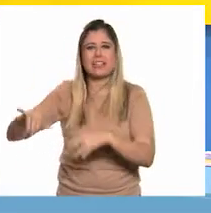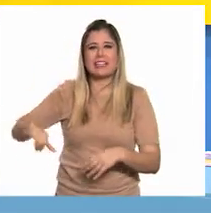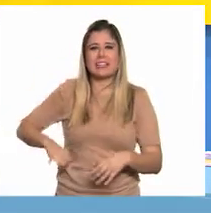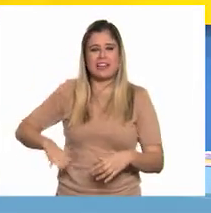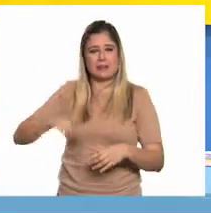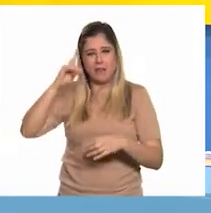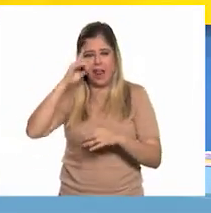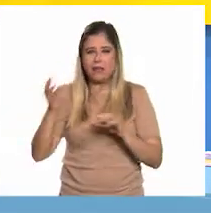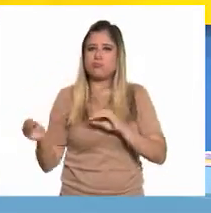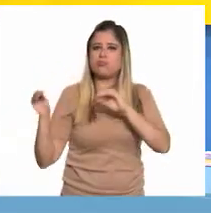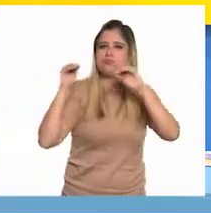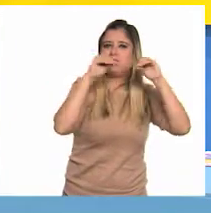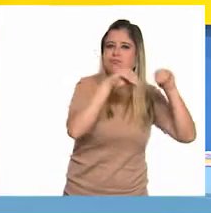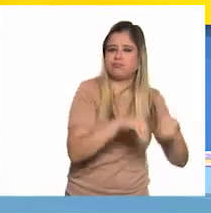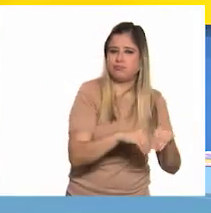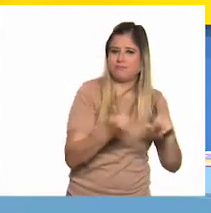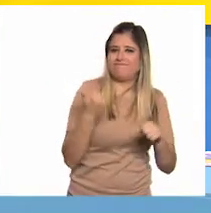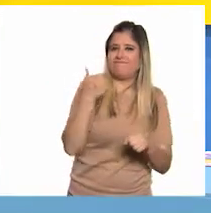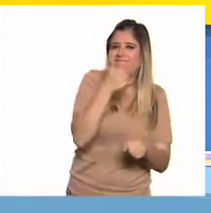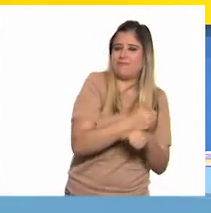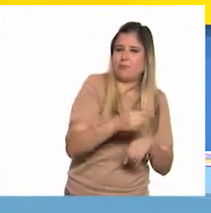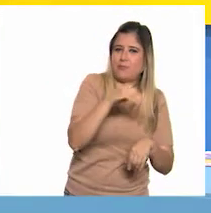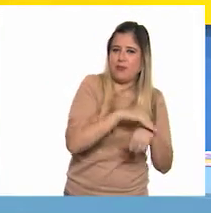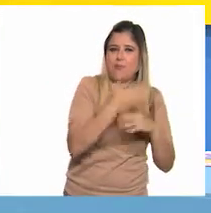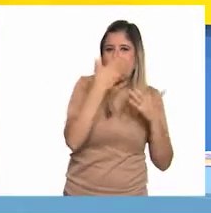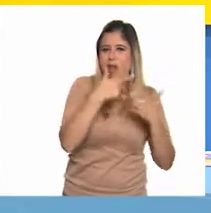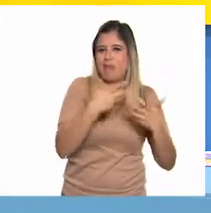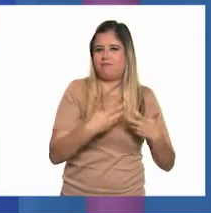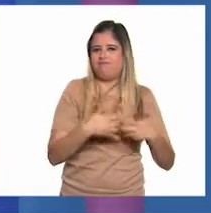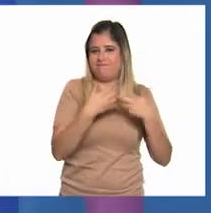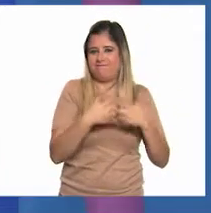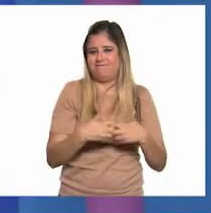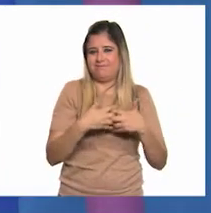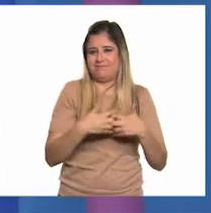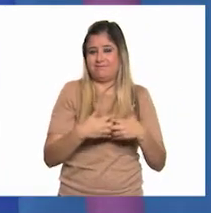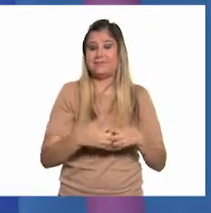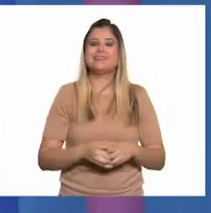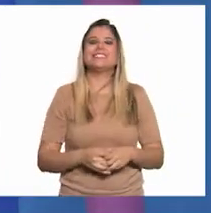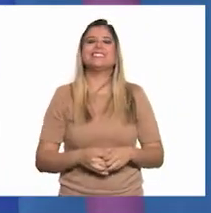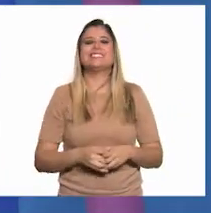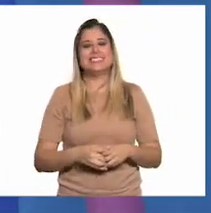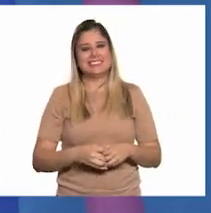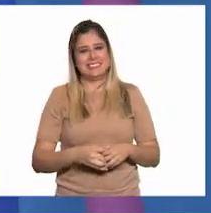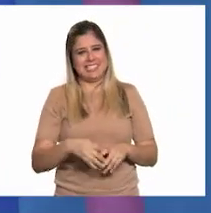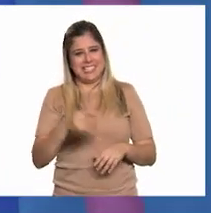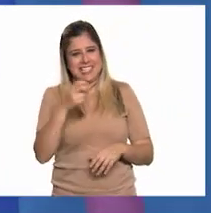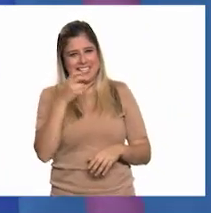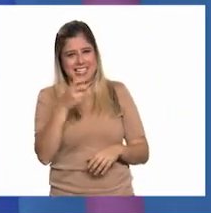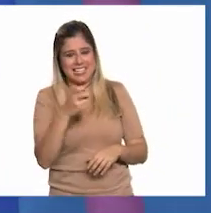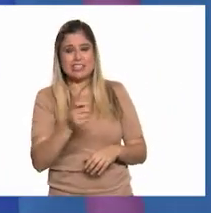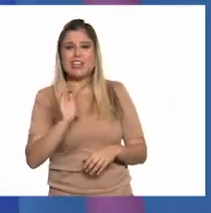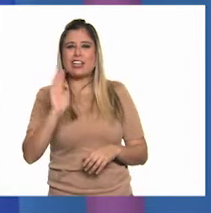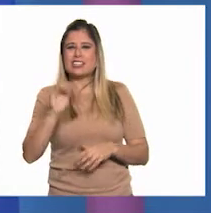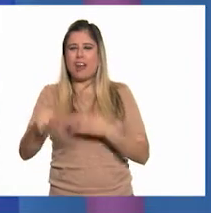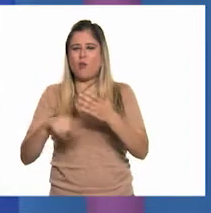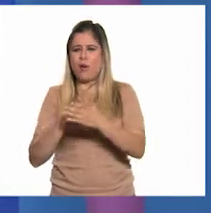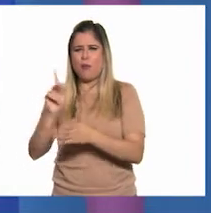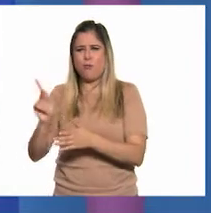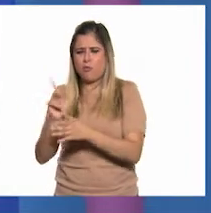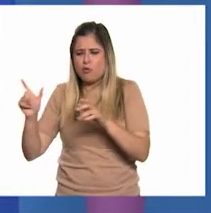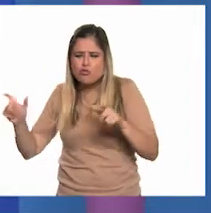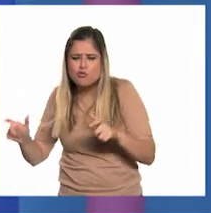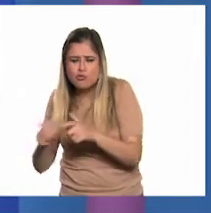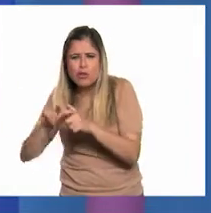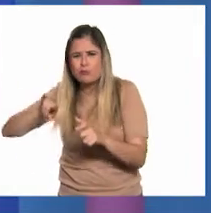establecerse allí. Por eso, no hay un desarrollo industrial. Así es. Tal vez en ese lugar los caminos son de